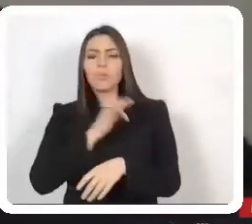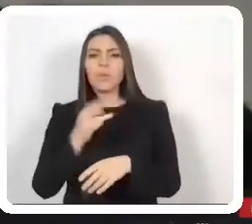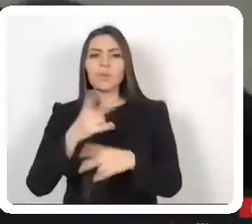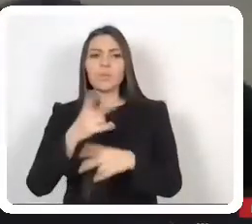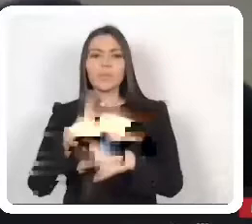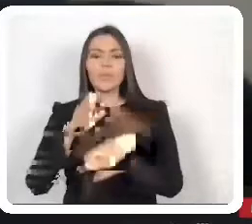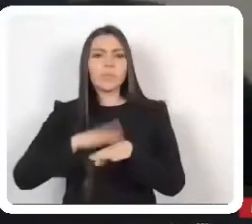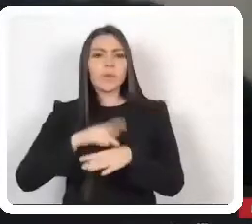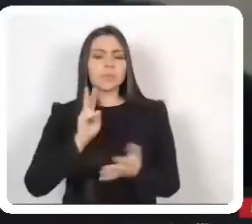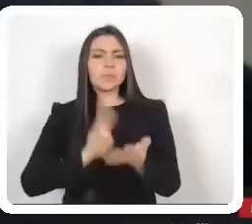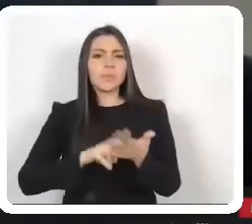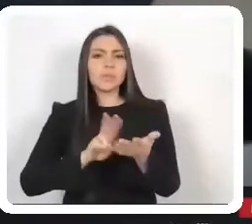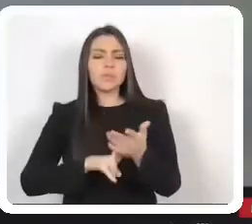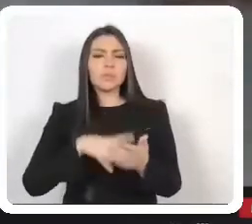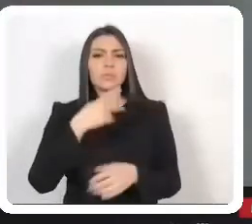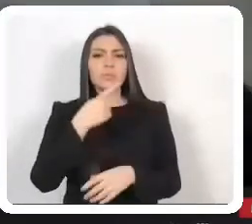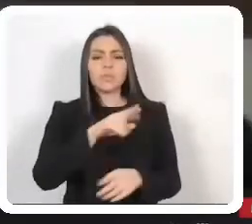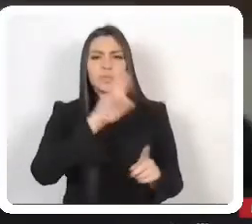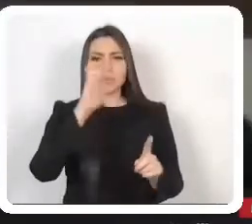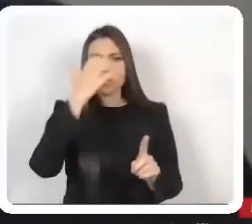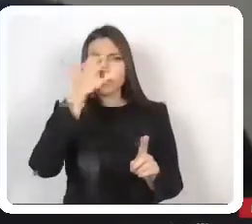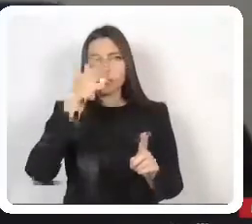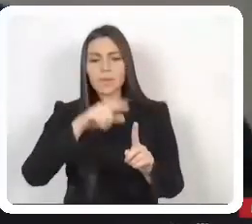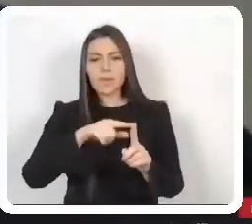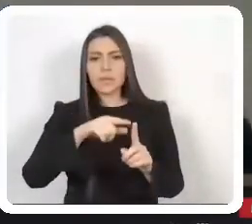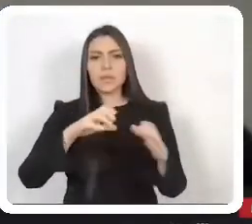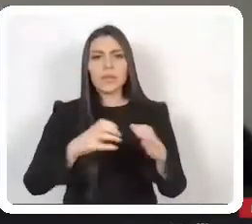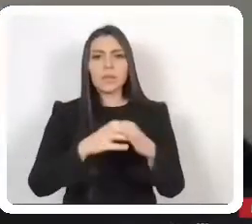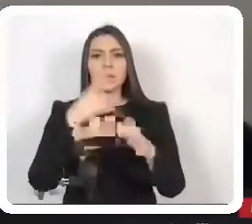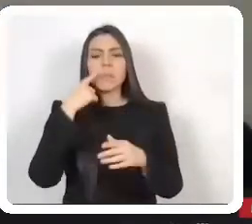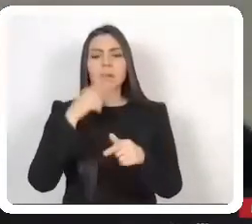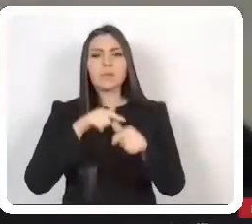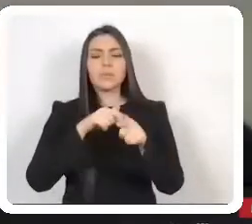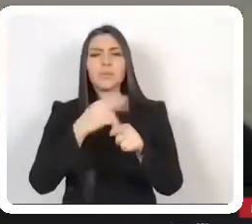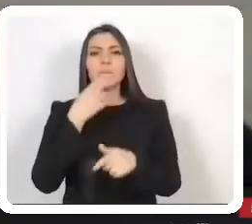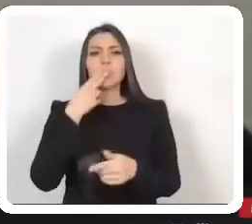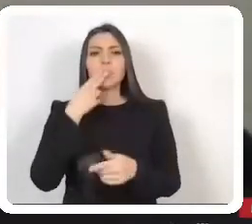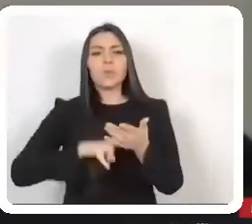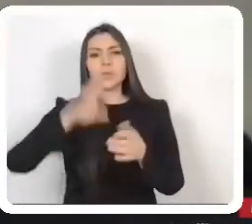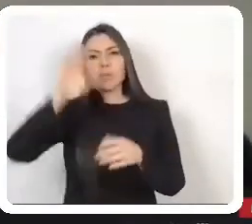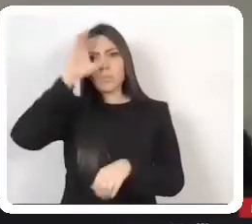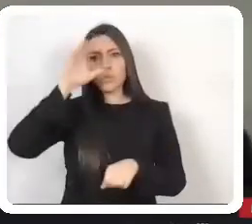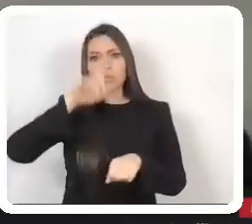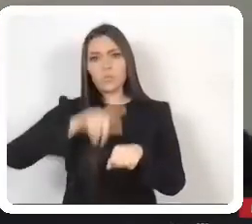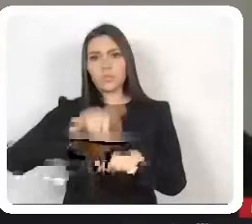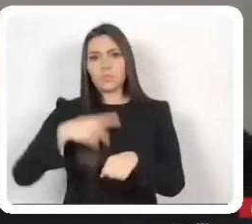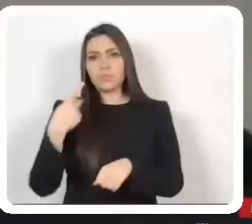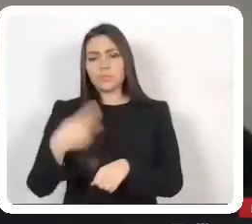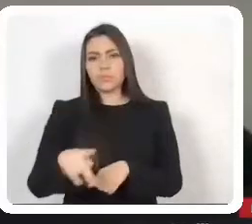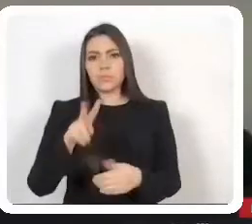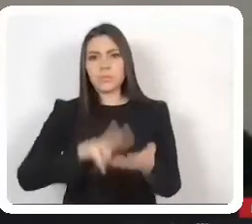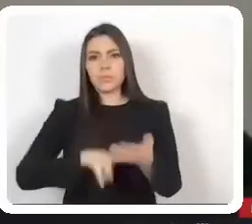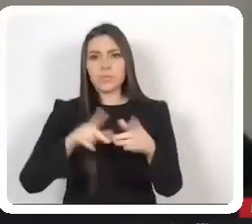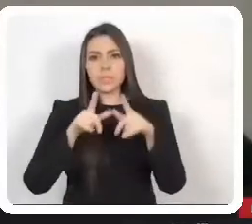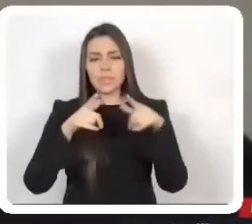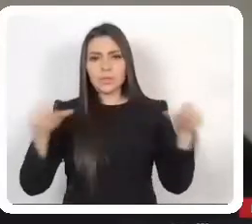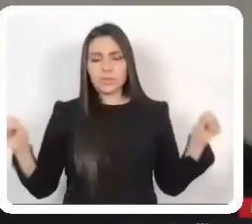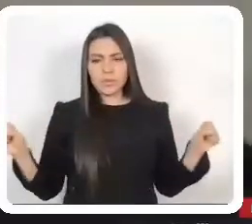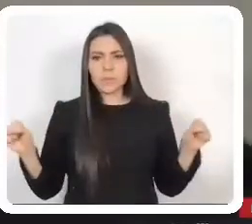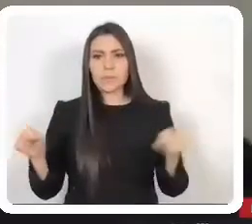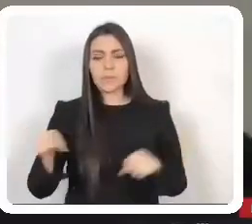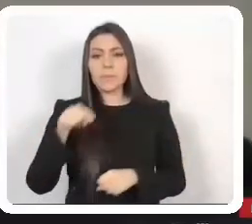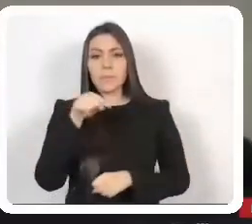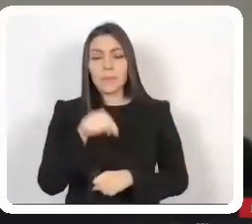instituciones propias para que constituyan su cultura e identidad lingüística. Y que las lenguas indígenas sean